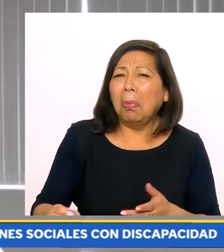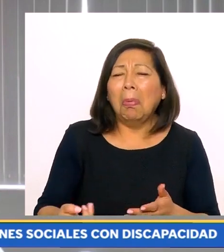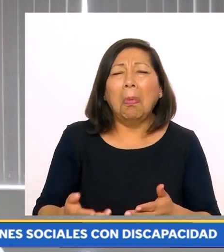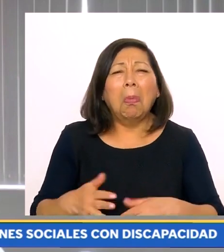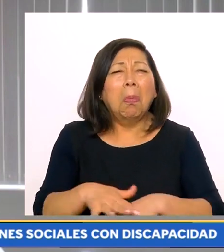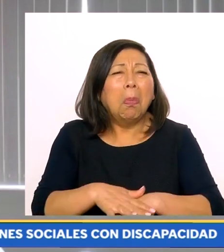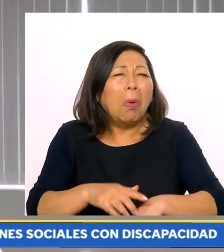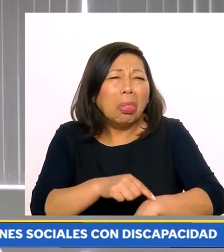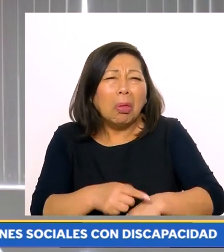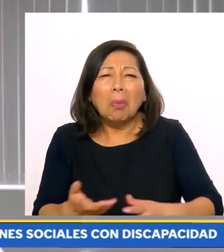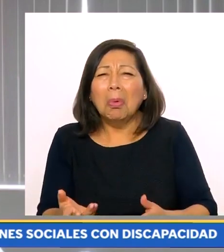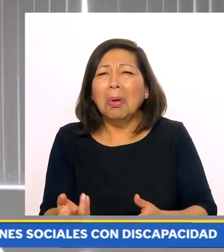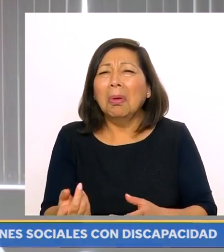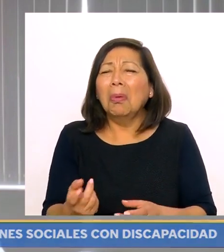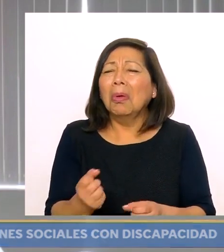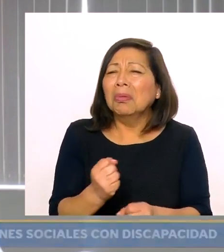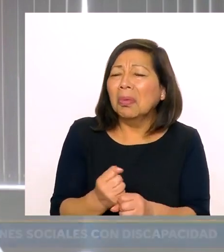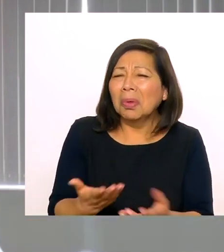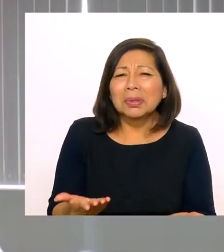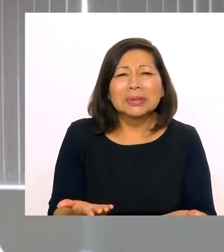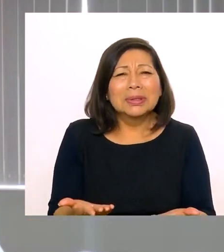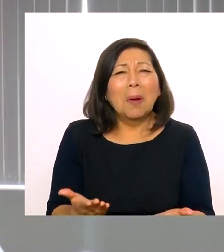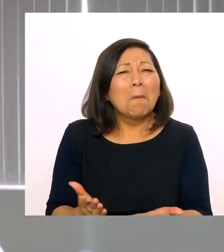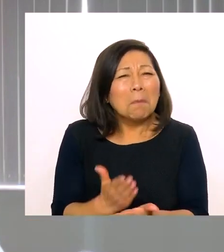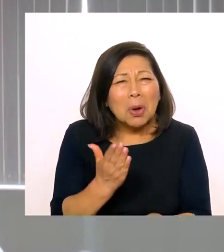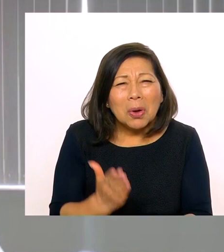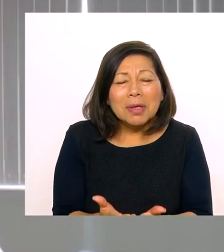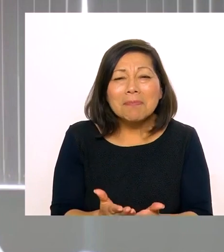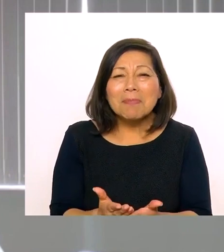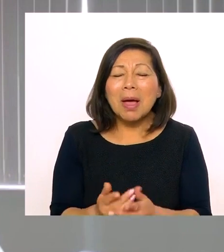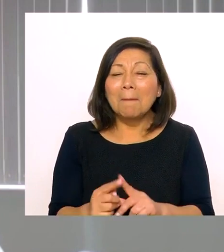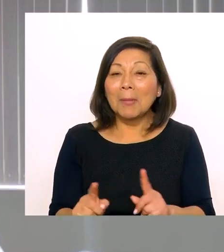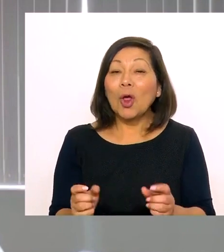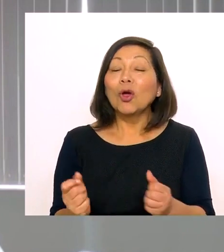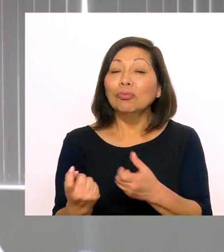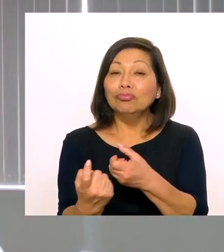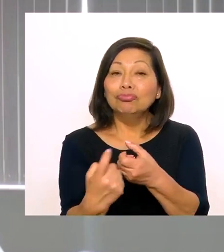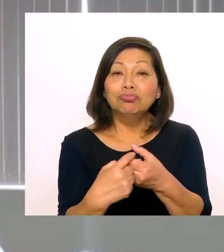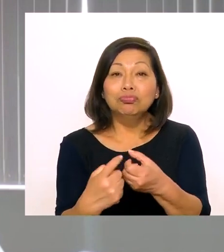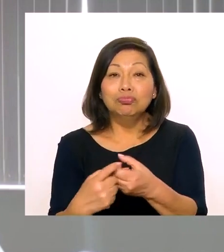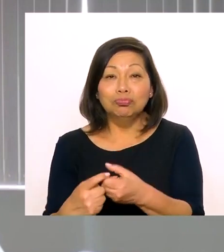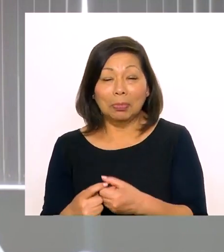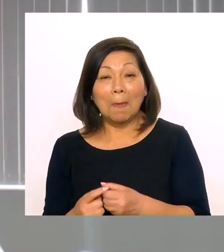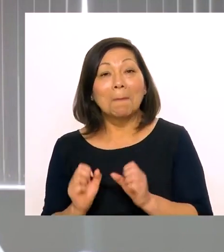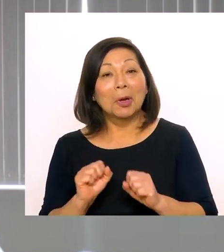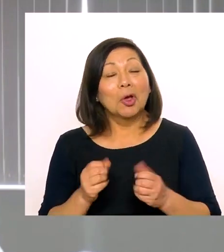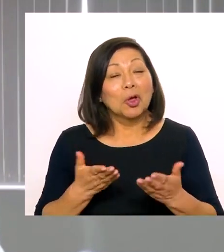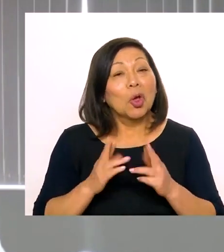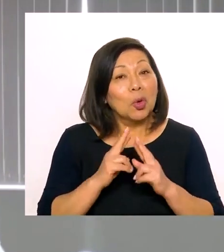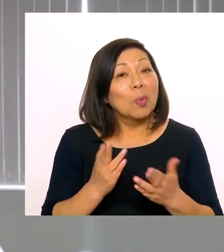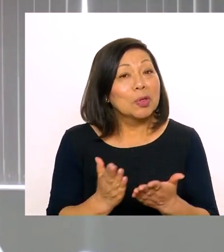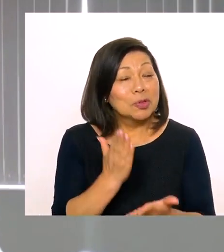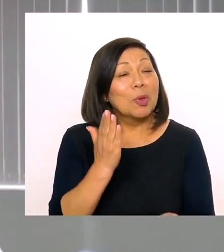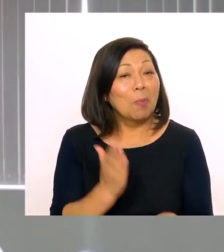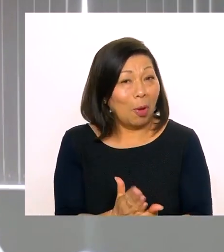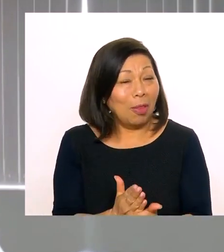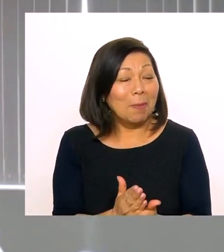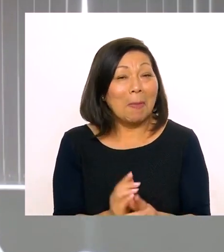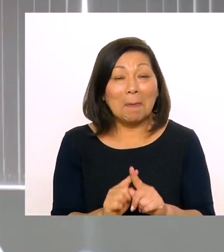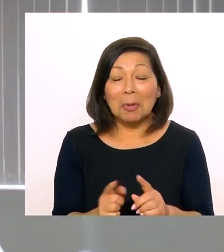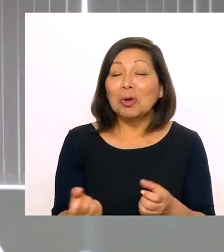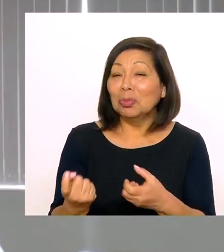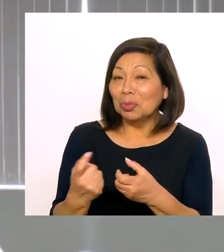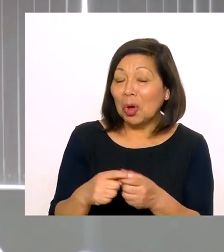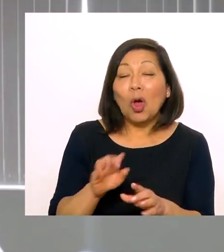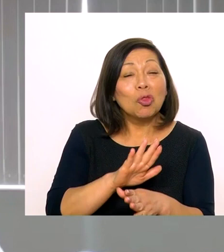dura realidad, las exclusiones, la burocracia, las trabas que han encontrado y en ese diálogo estamos convocando a los otros